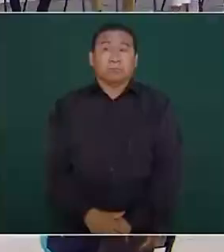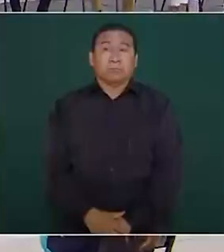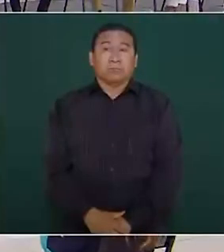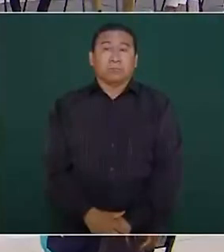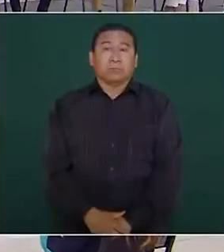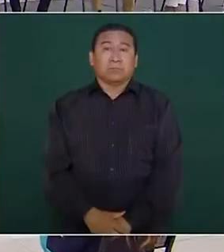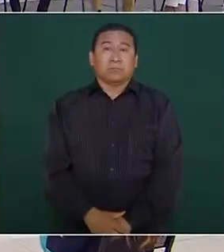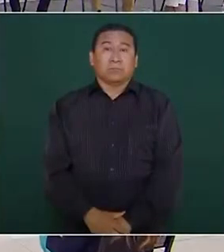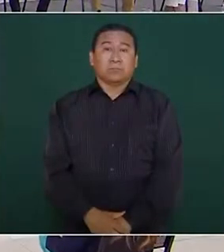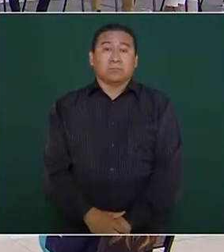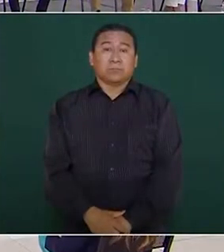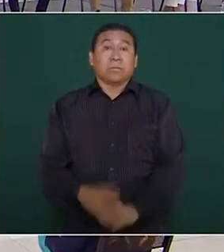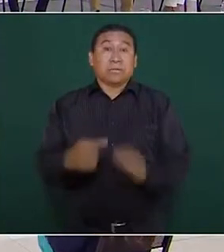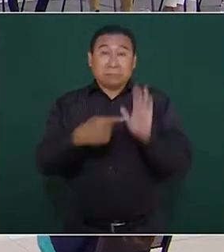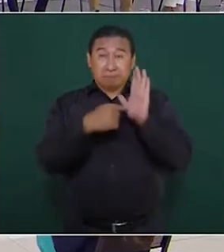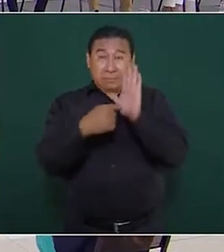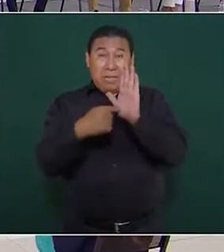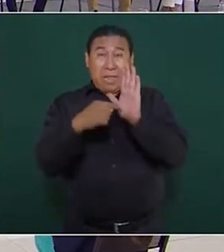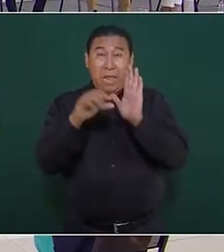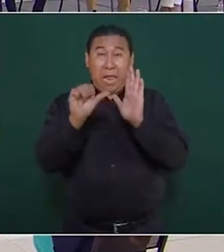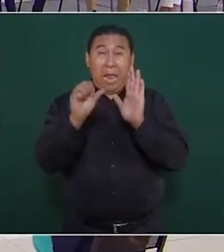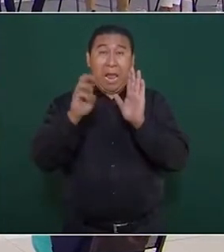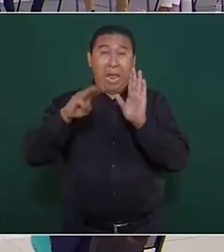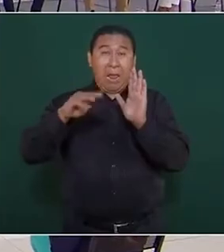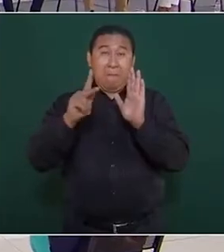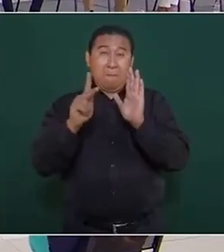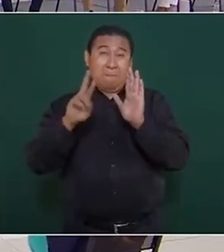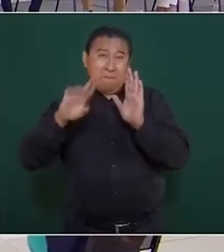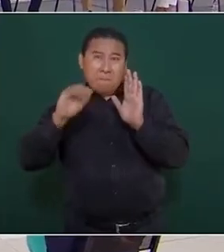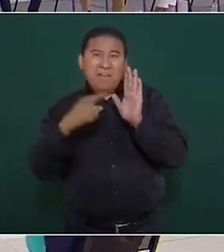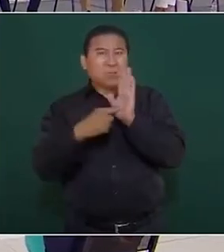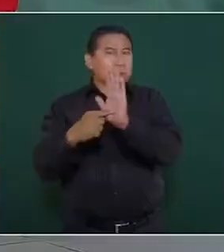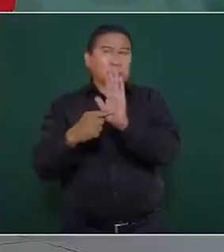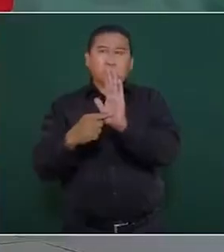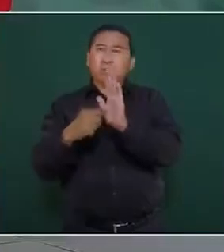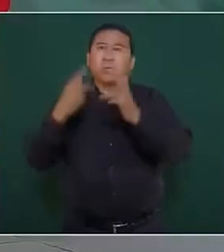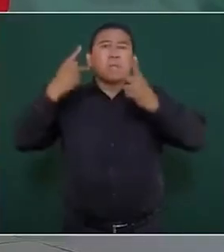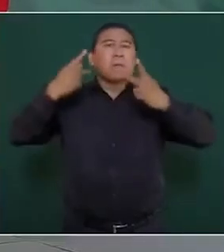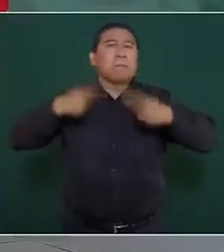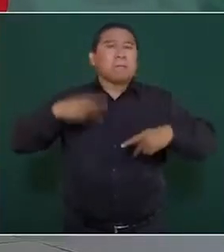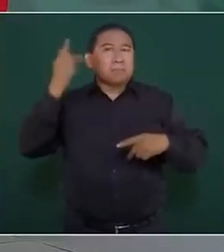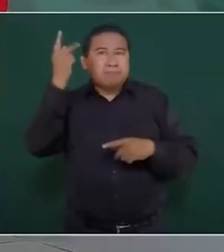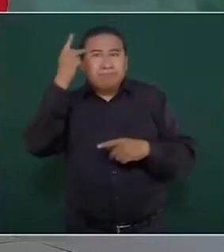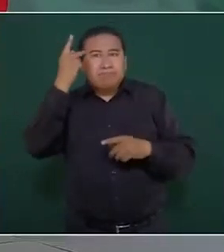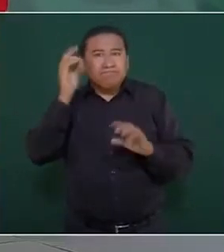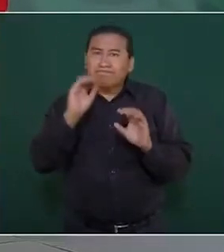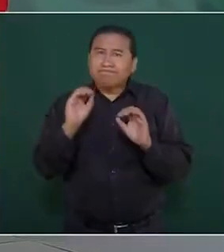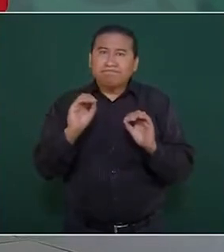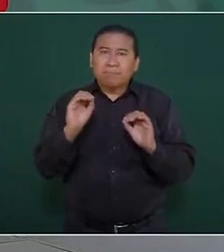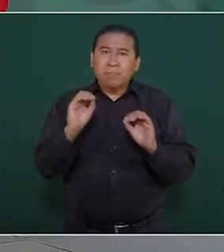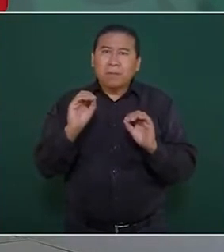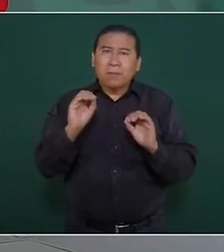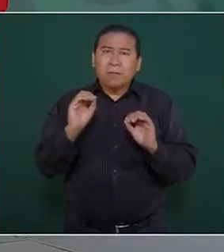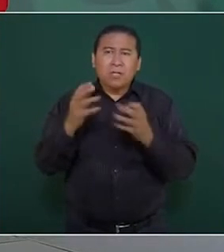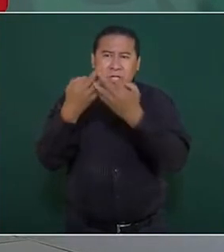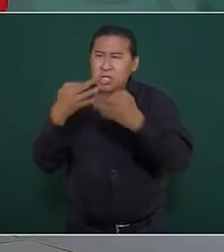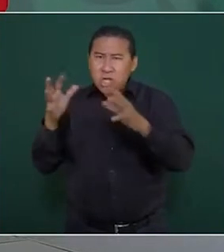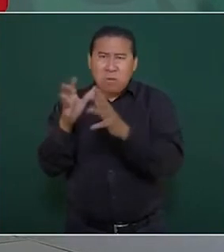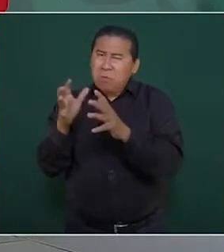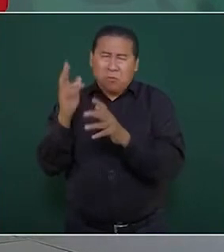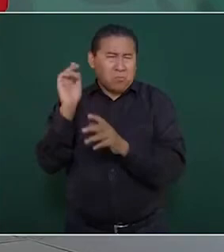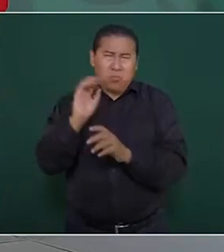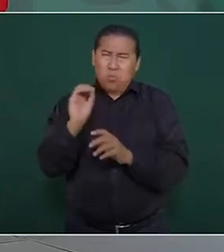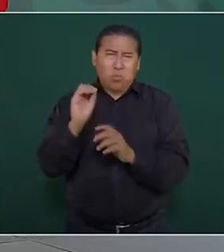Estos amparos no son de ejidatarios ni de pequeños propietarios,